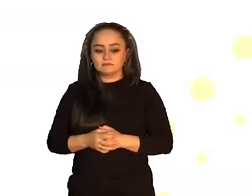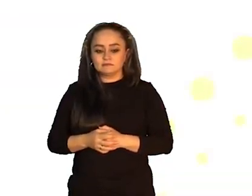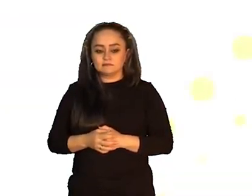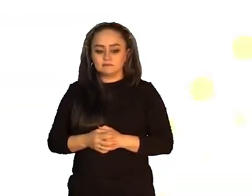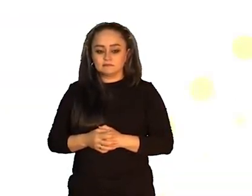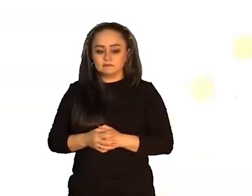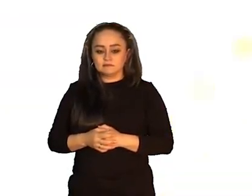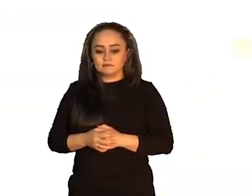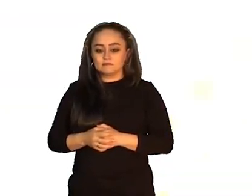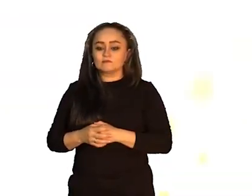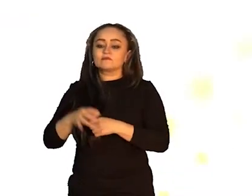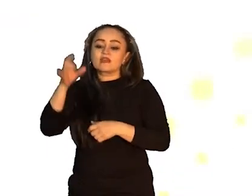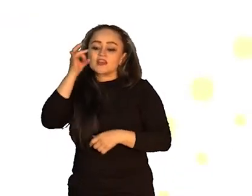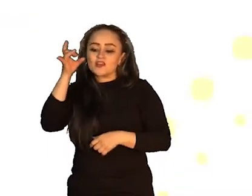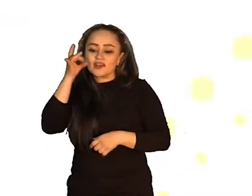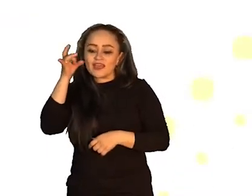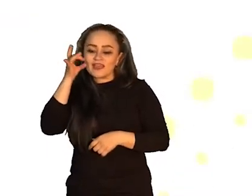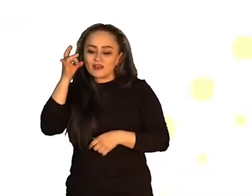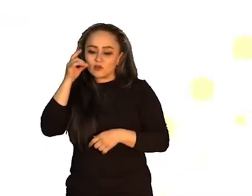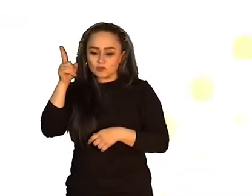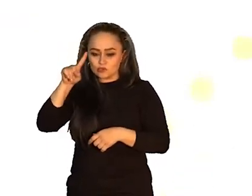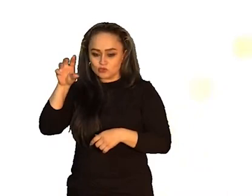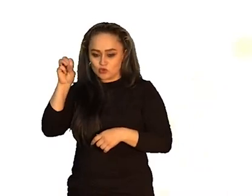Somos Río Negro Saz